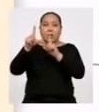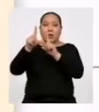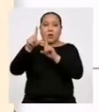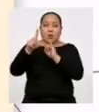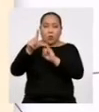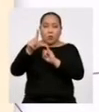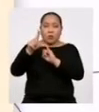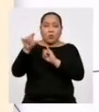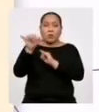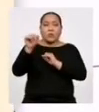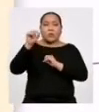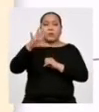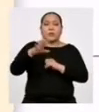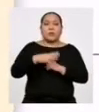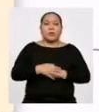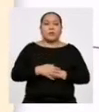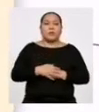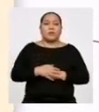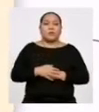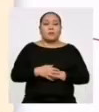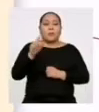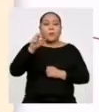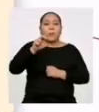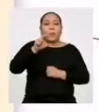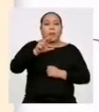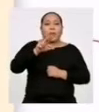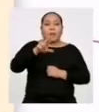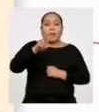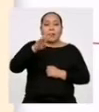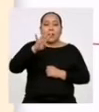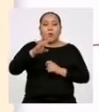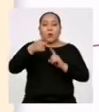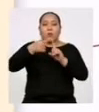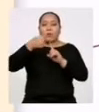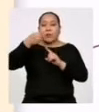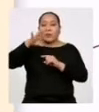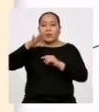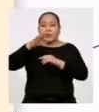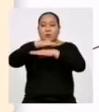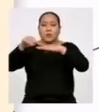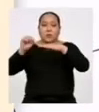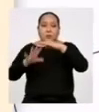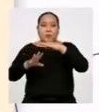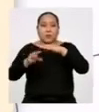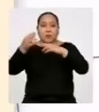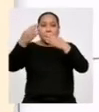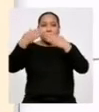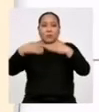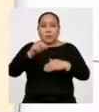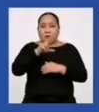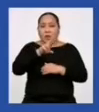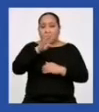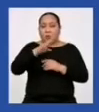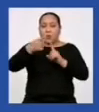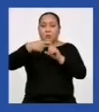sobre 5 Es igual a 34 más 3 Mi resultado final es 37